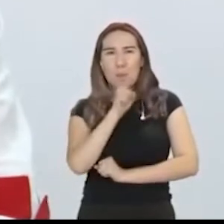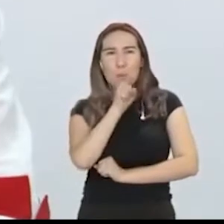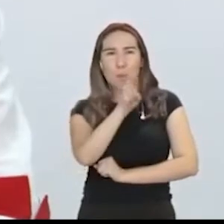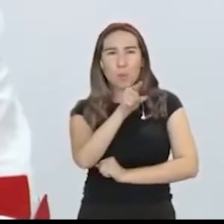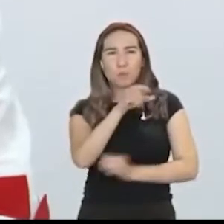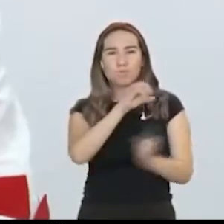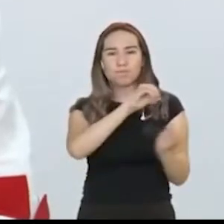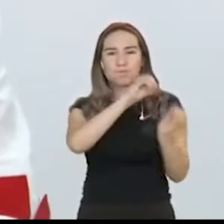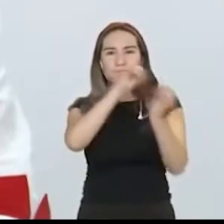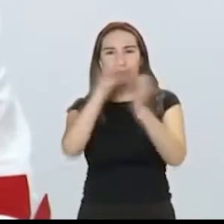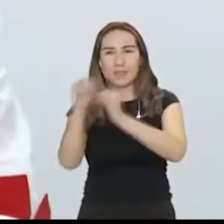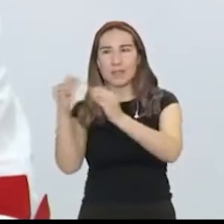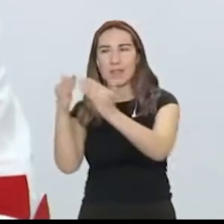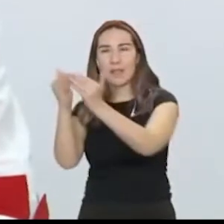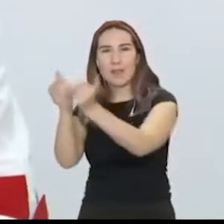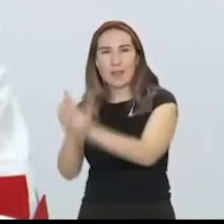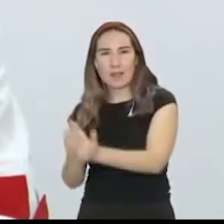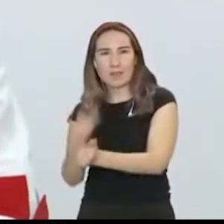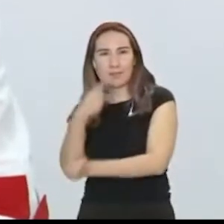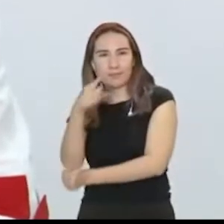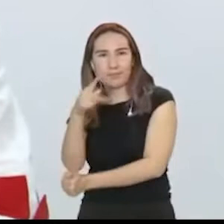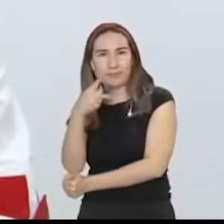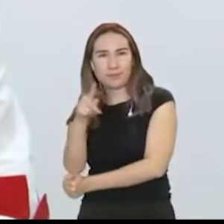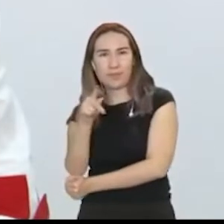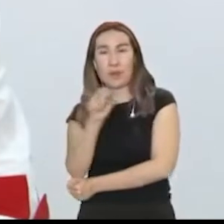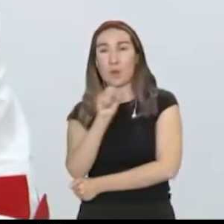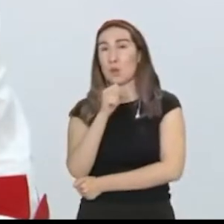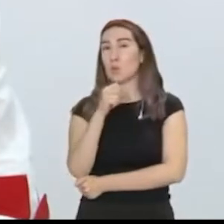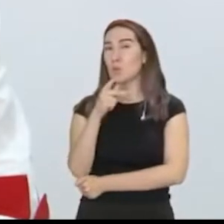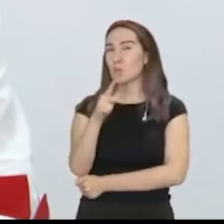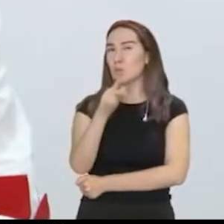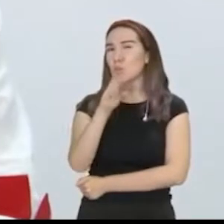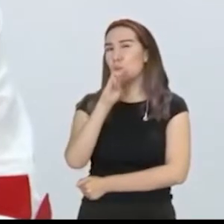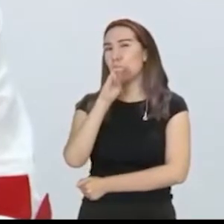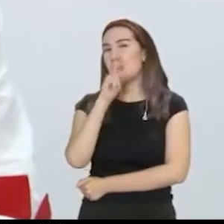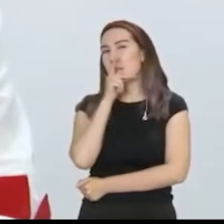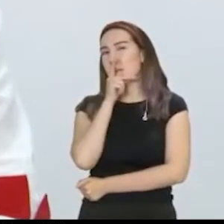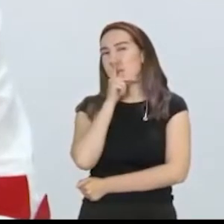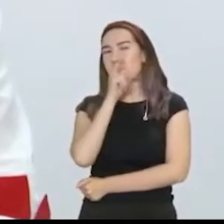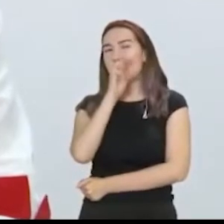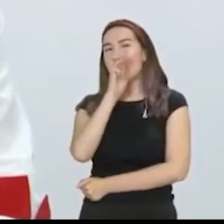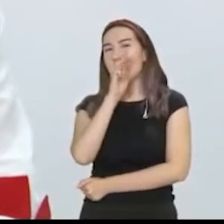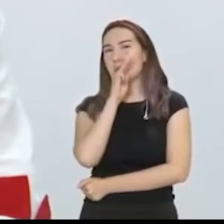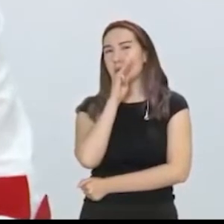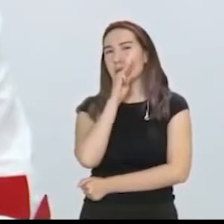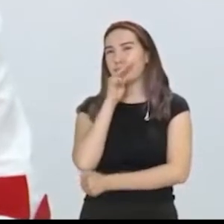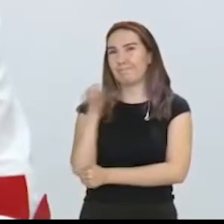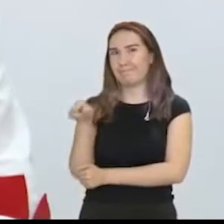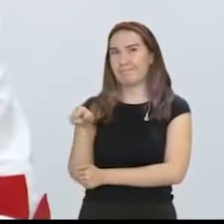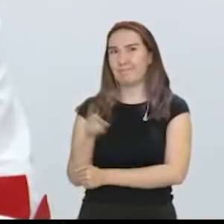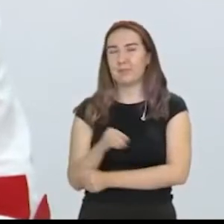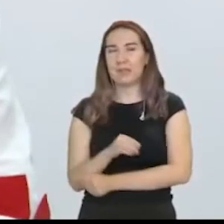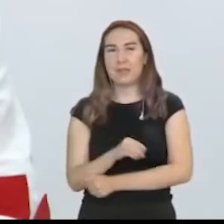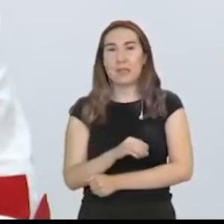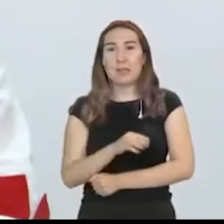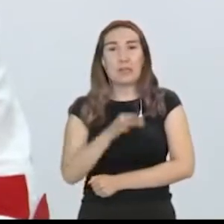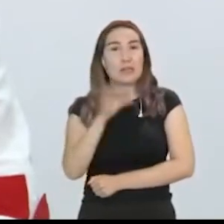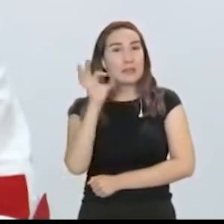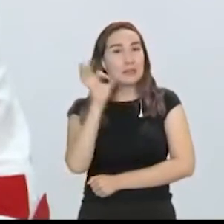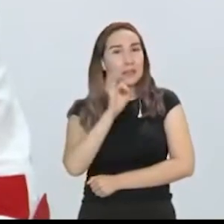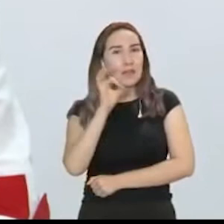está tu papá, está tu mamá, que a lo mejor tienen factores de riesgo,